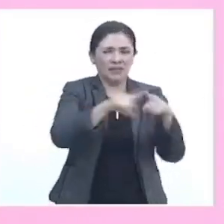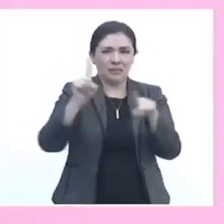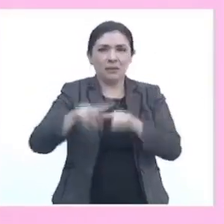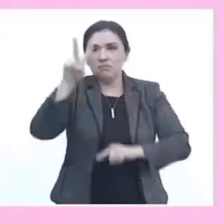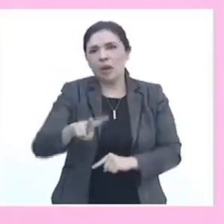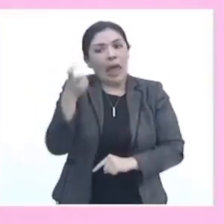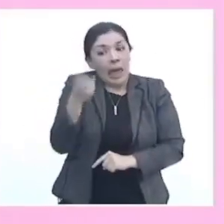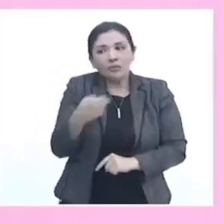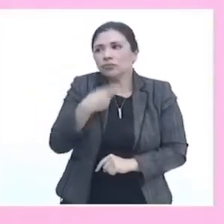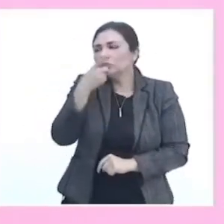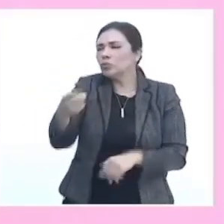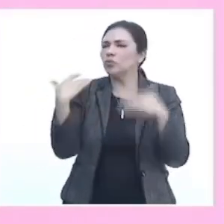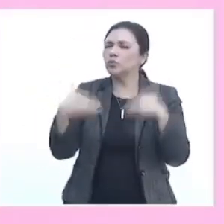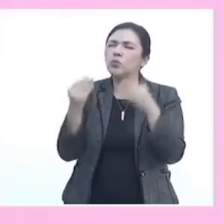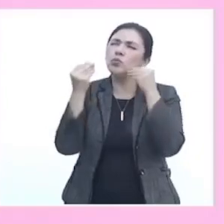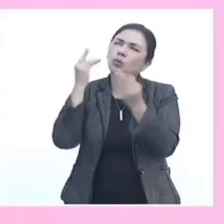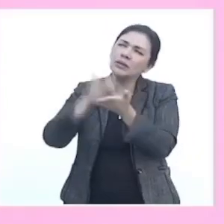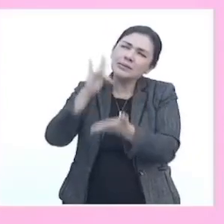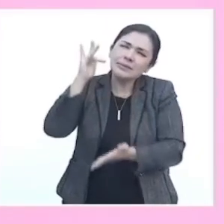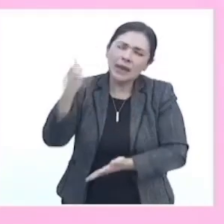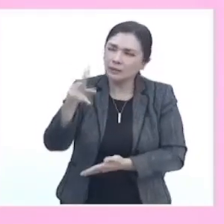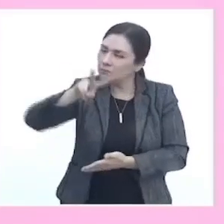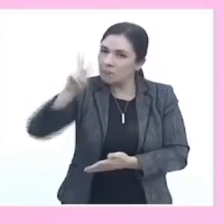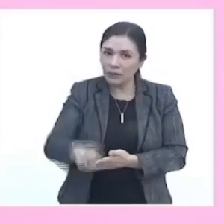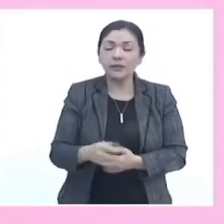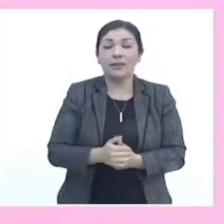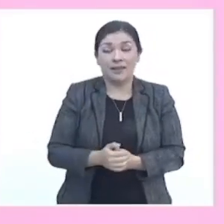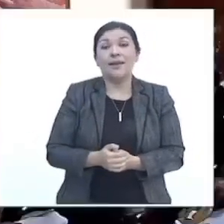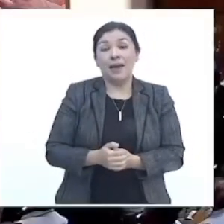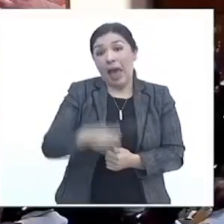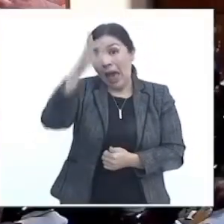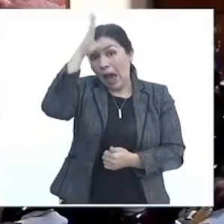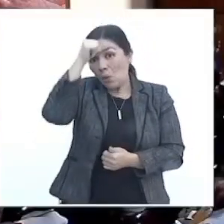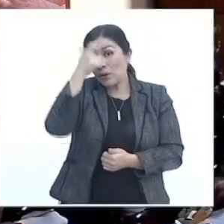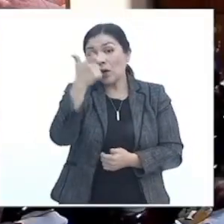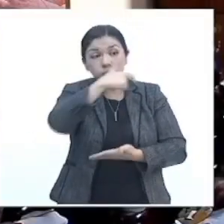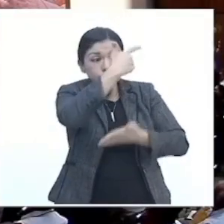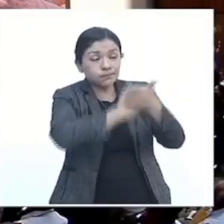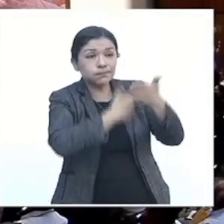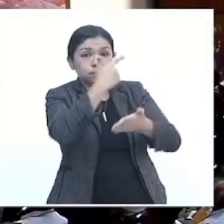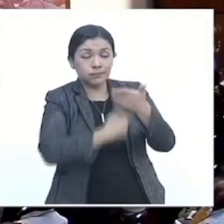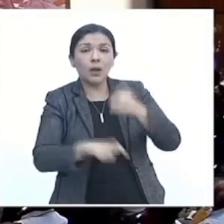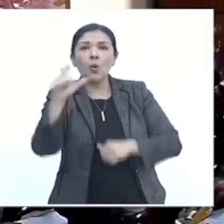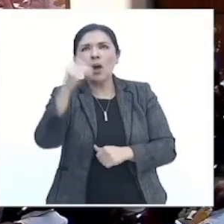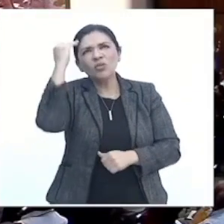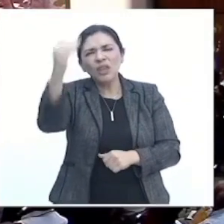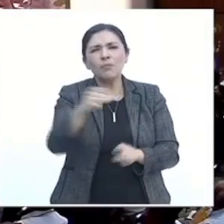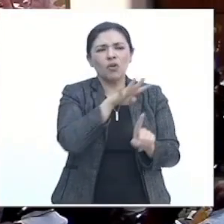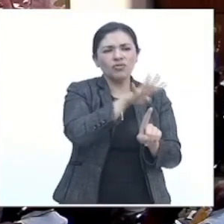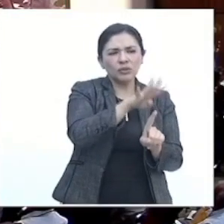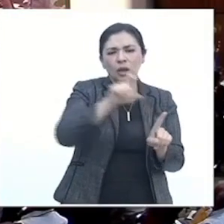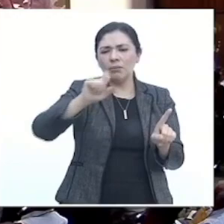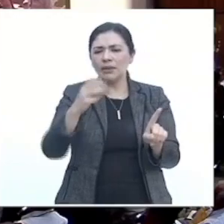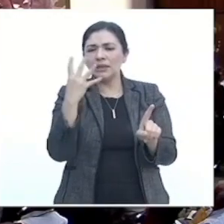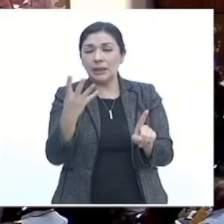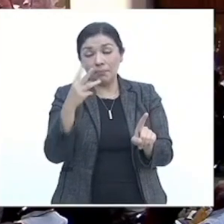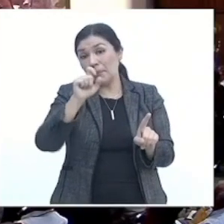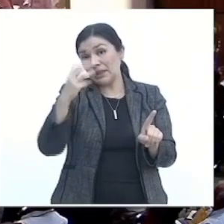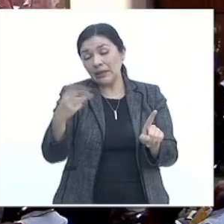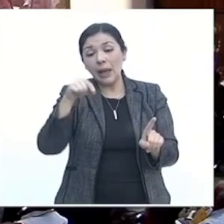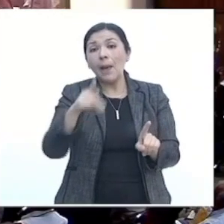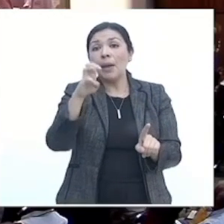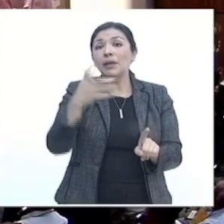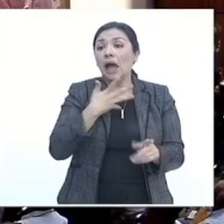estamos profundamente agradecidos, de acuerdo con la cuenta pública, en el periodo 19-23 Pemex ha